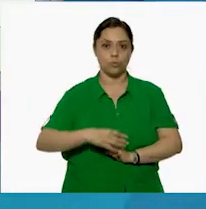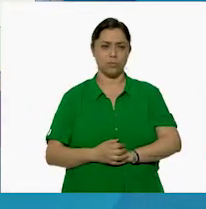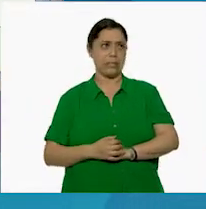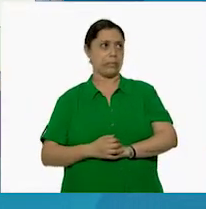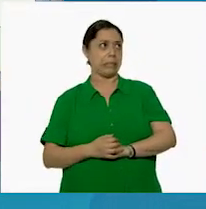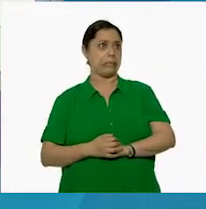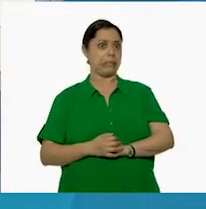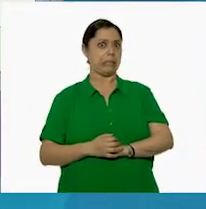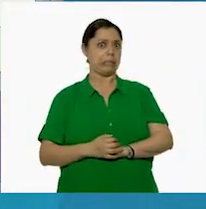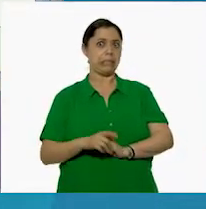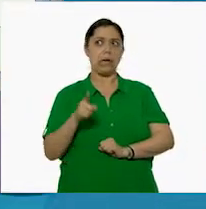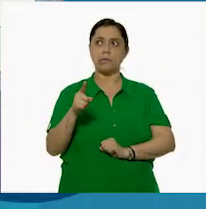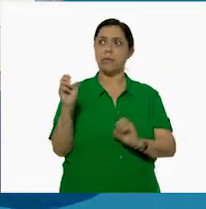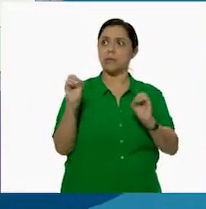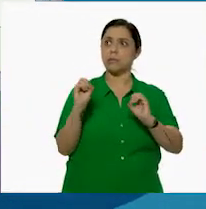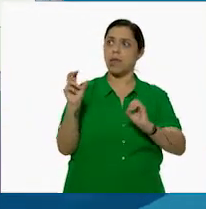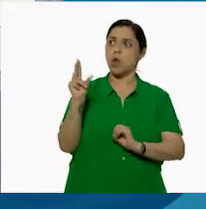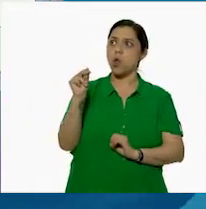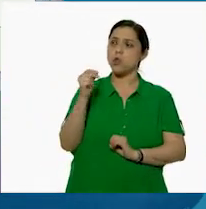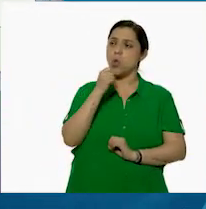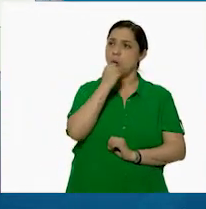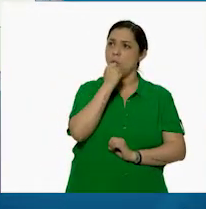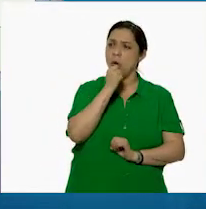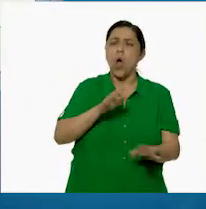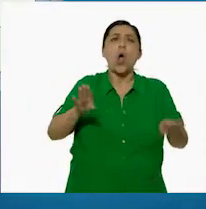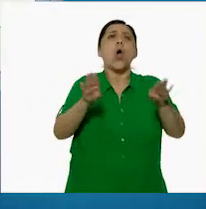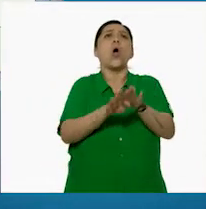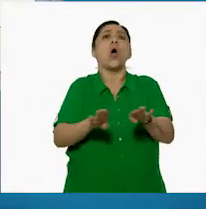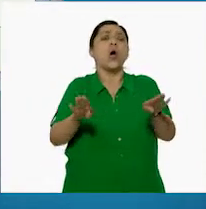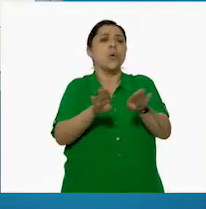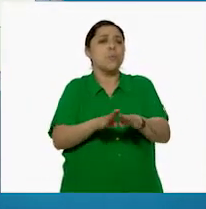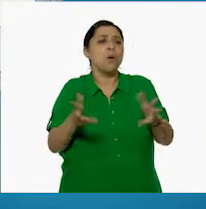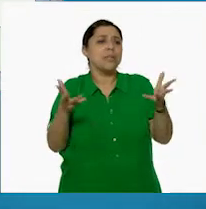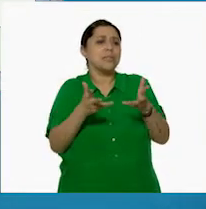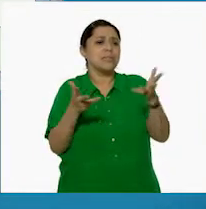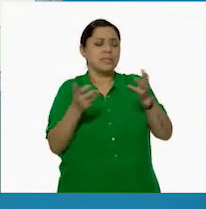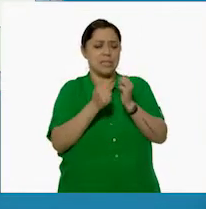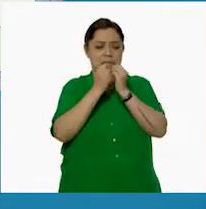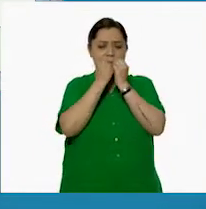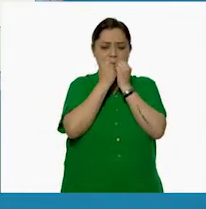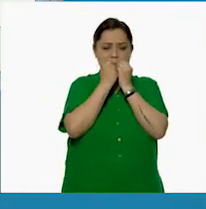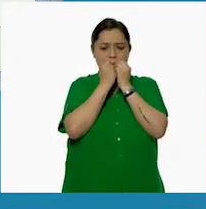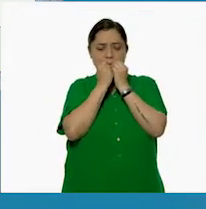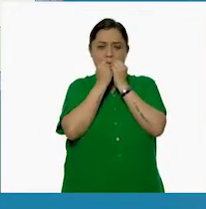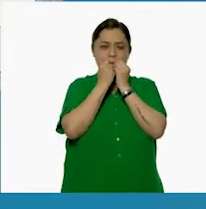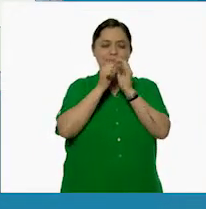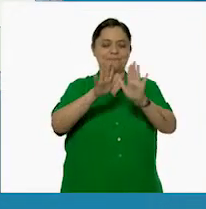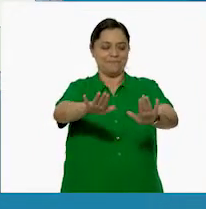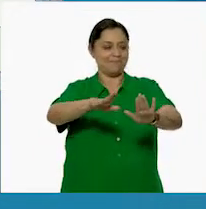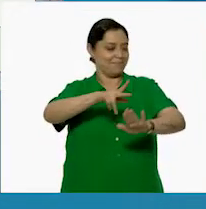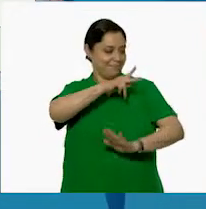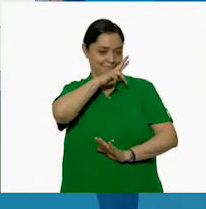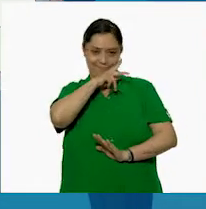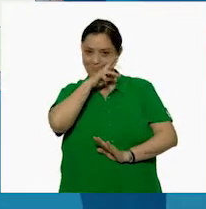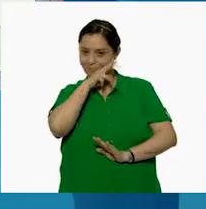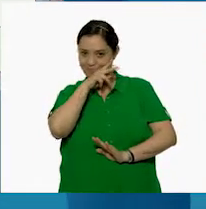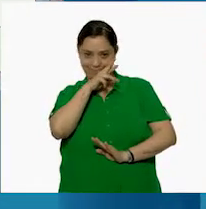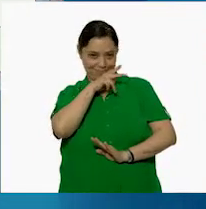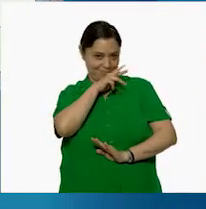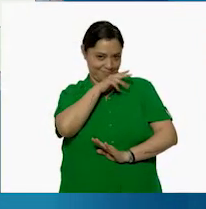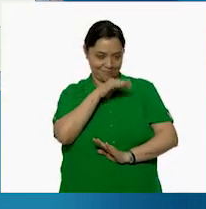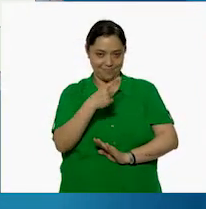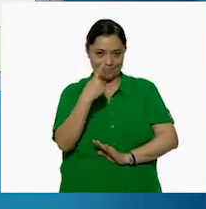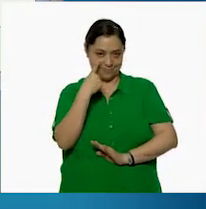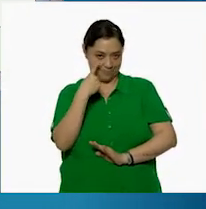Esta no termina en cero. ¡Ay! ¿Cómo le vamos a hacer? ¡Ja, ja, No te preocupes. No es necesario